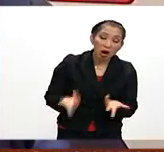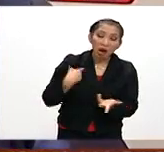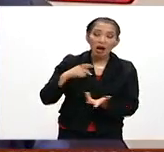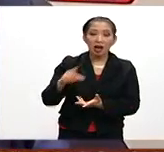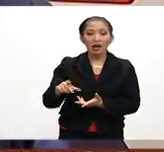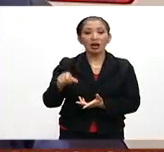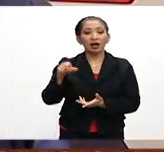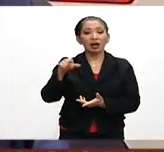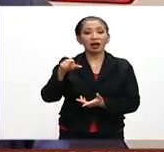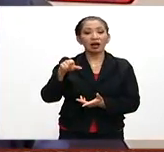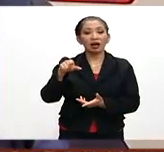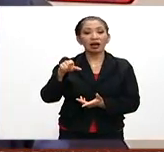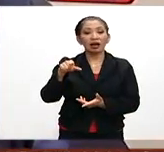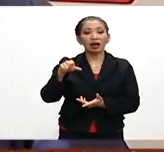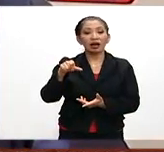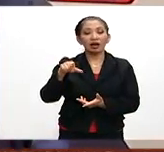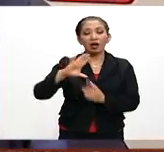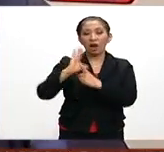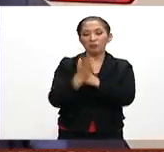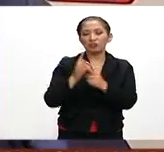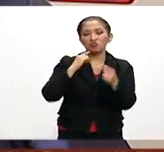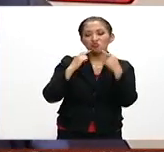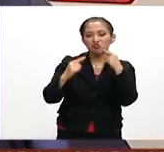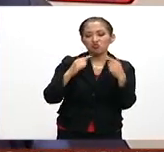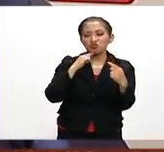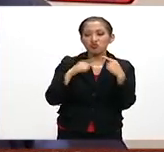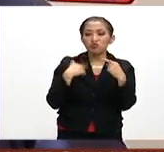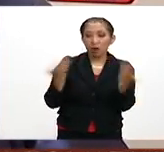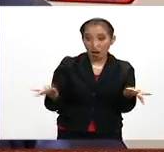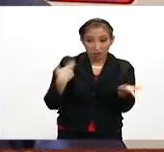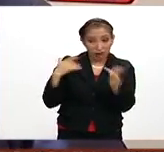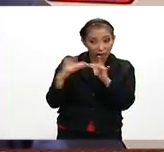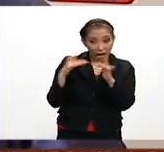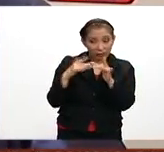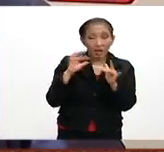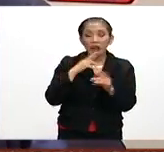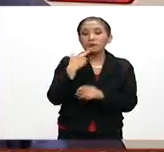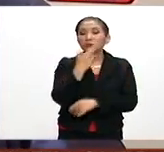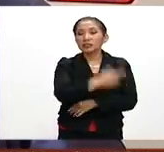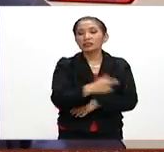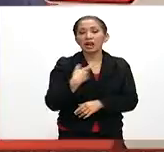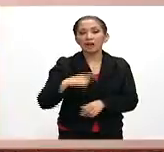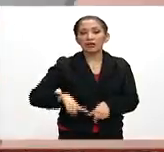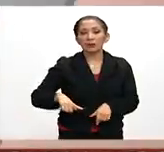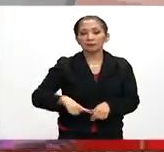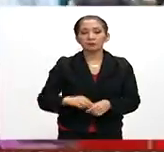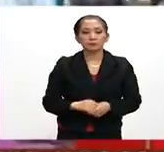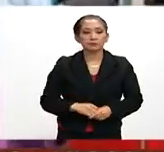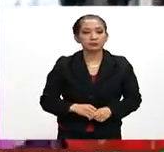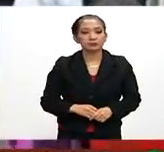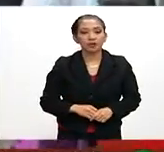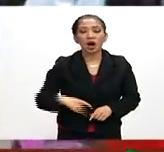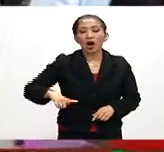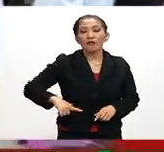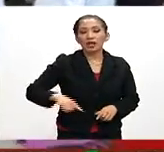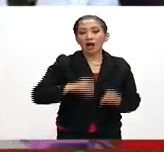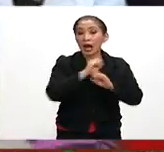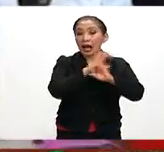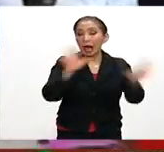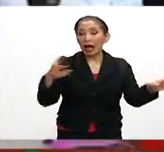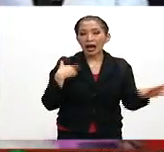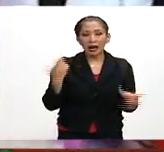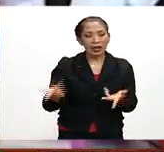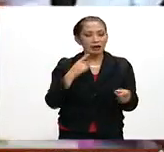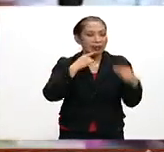la Comisión de Mediación logre los enlaces y que haya una respuesta de gobernación. El gobierno aclaró que